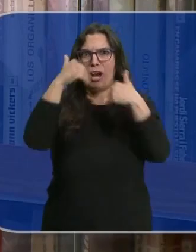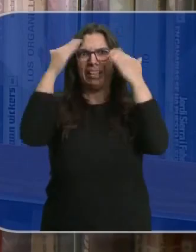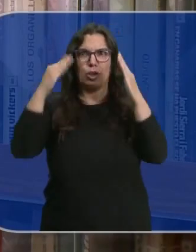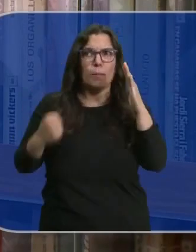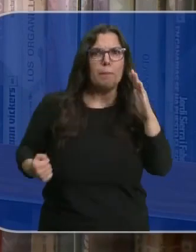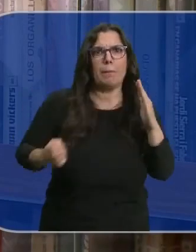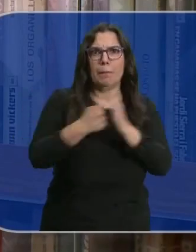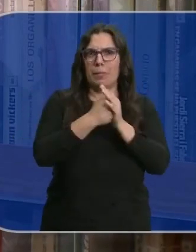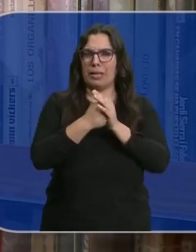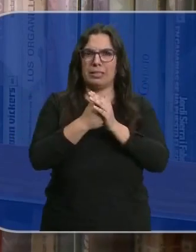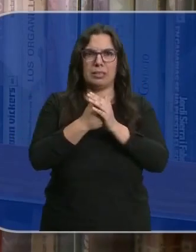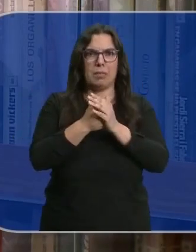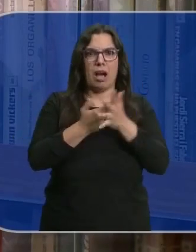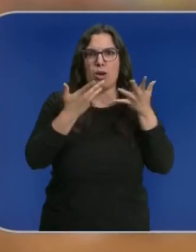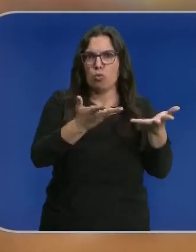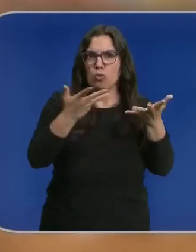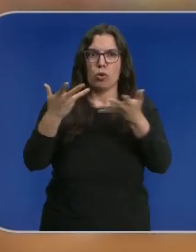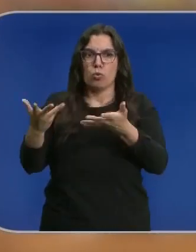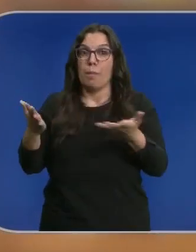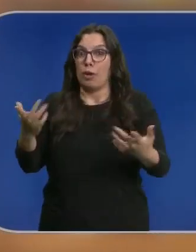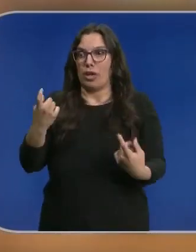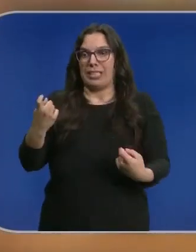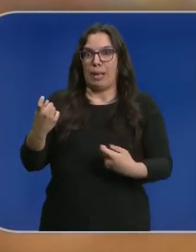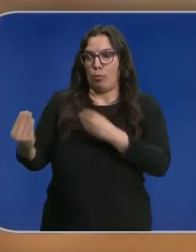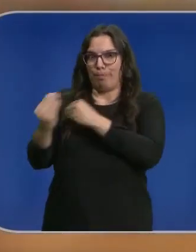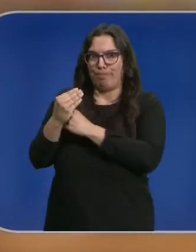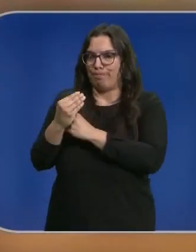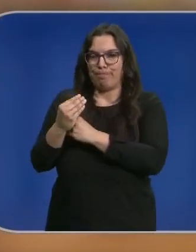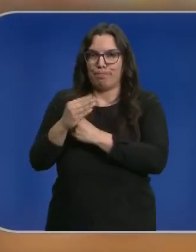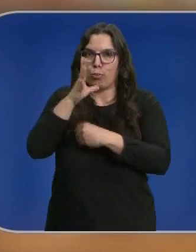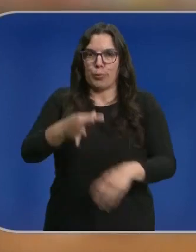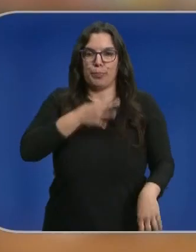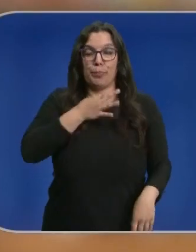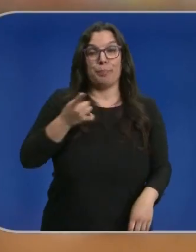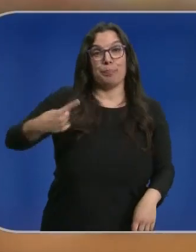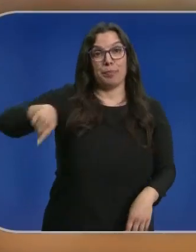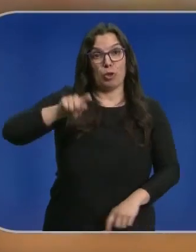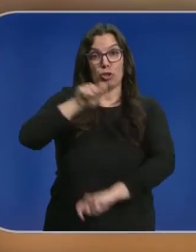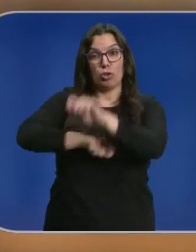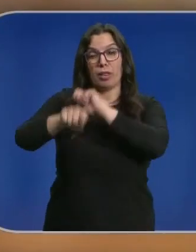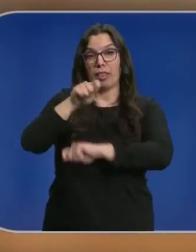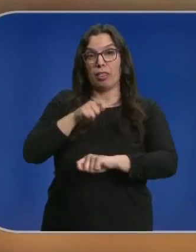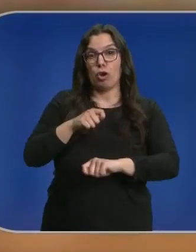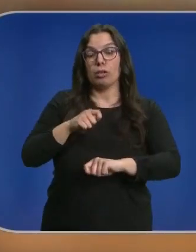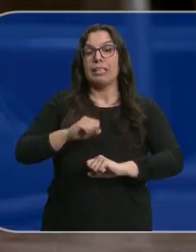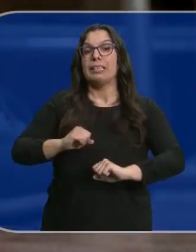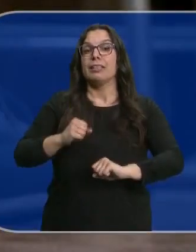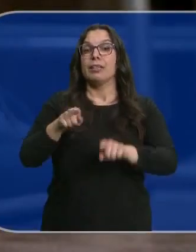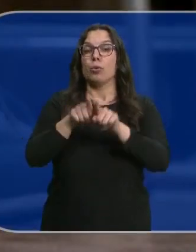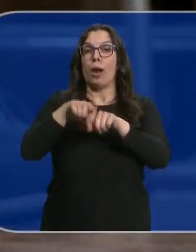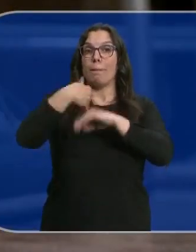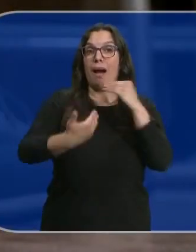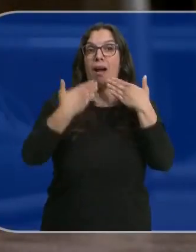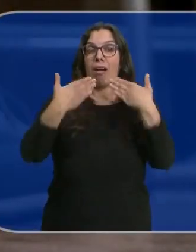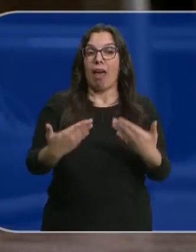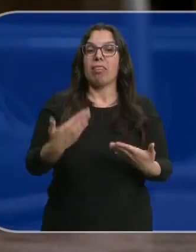y nuestro tiempo en ayudarles y lo que necesitamos es financiación. Ajupareba se sustenta con las cuotas de los asociados y